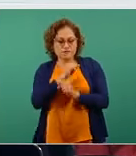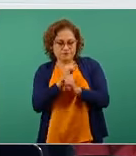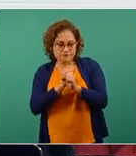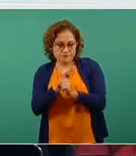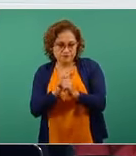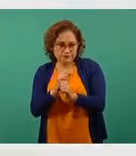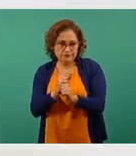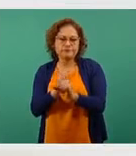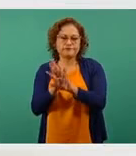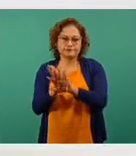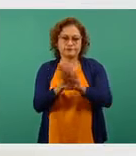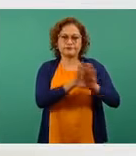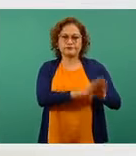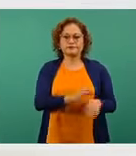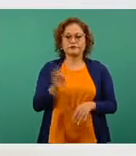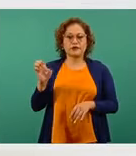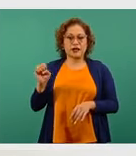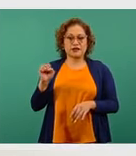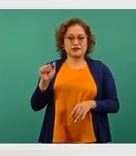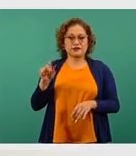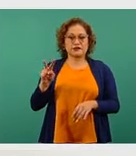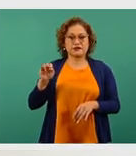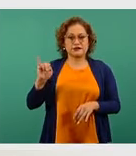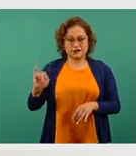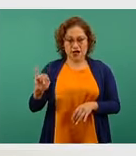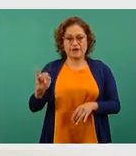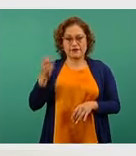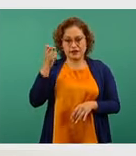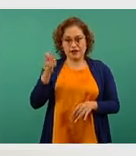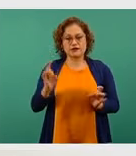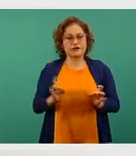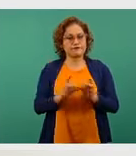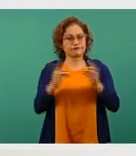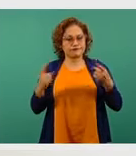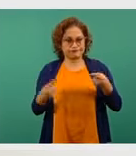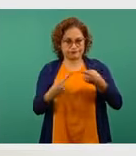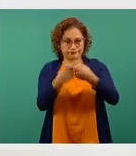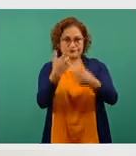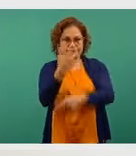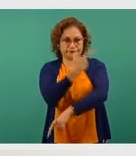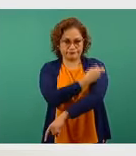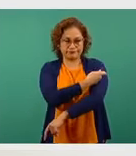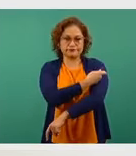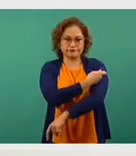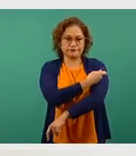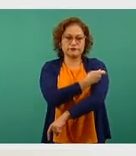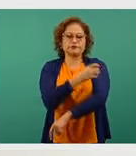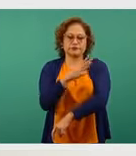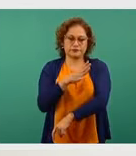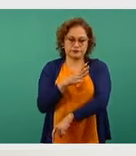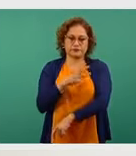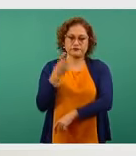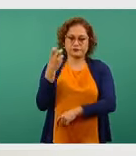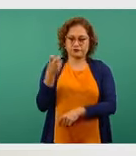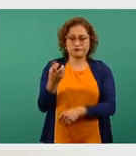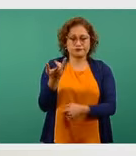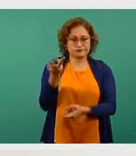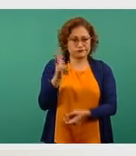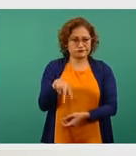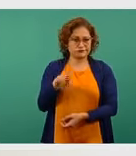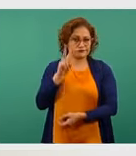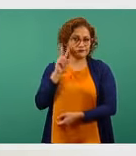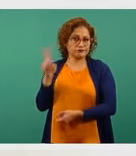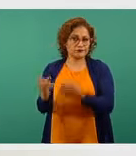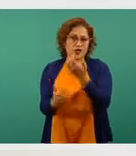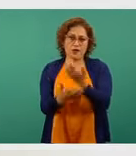eventos supuestamente asociados a vacunación e inmunización, tenemos también muy pocos eventos